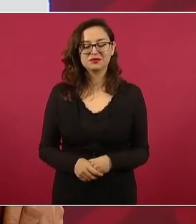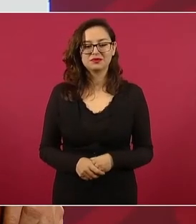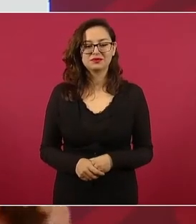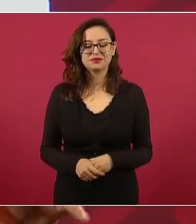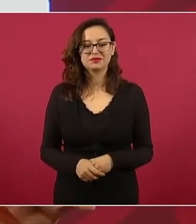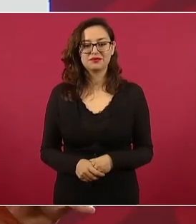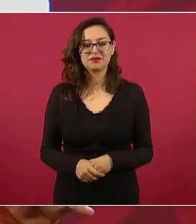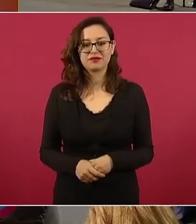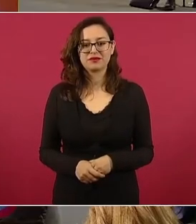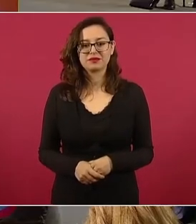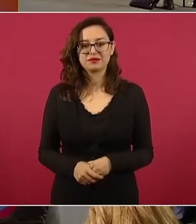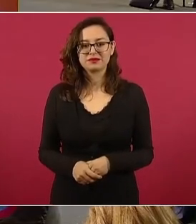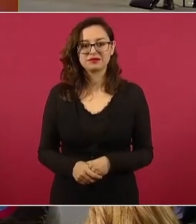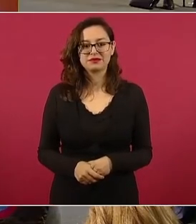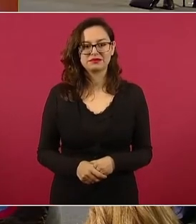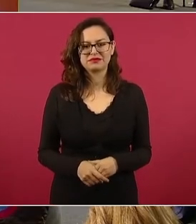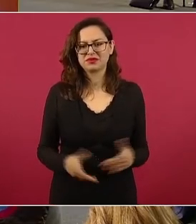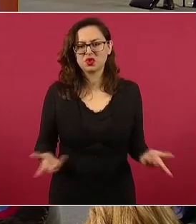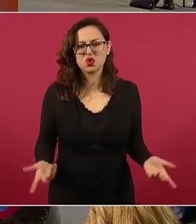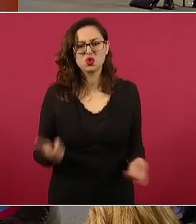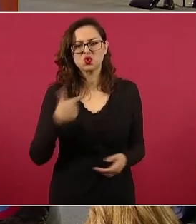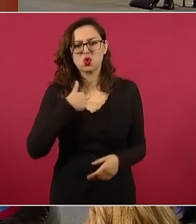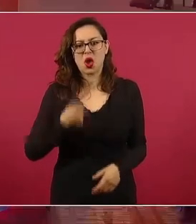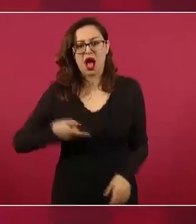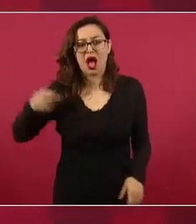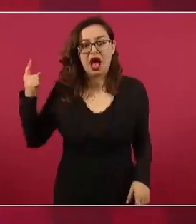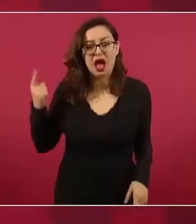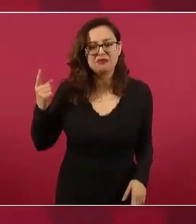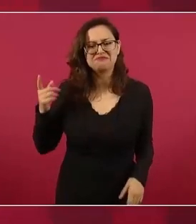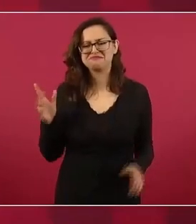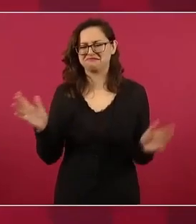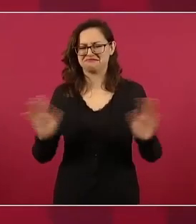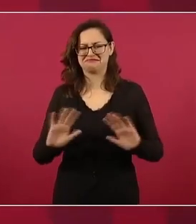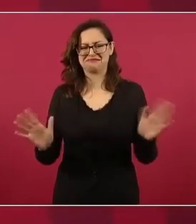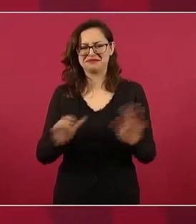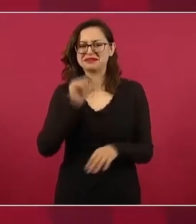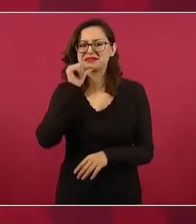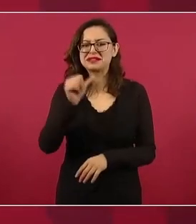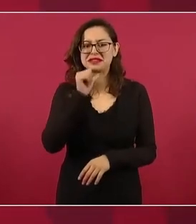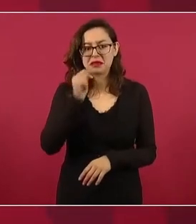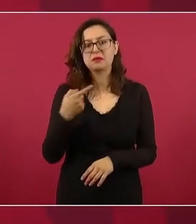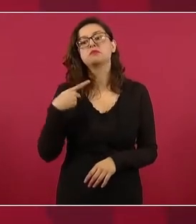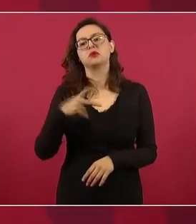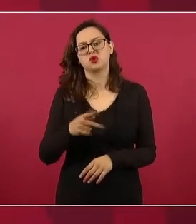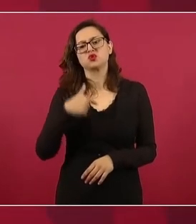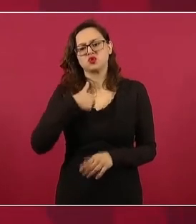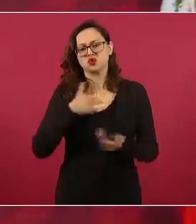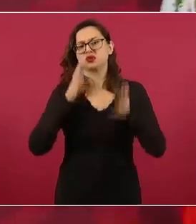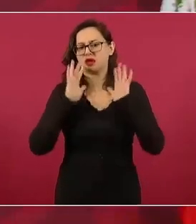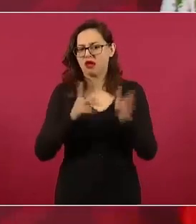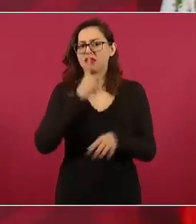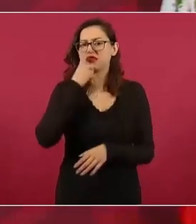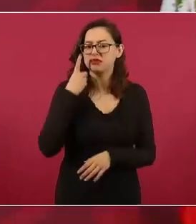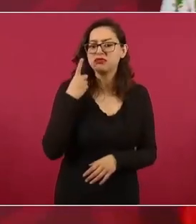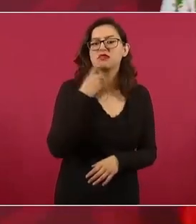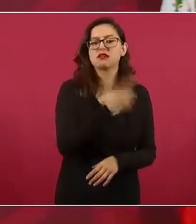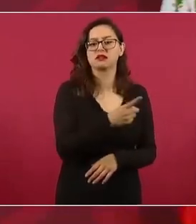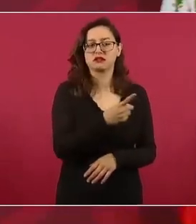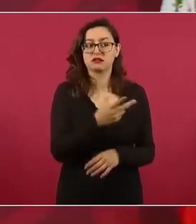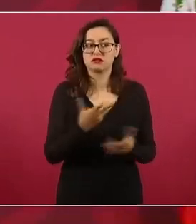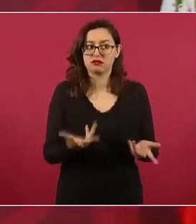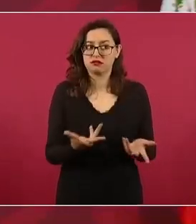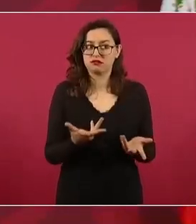No es amenaza ni siquiera advertencia pero ya les dijimos que el que